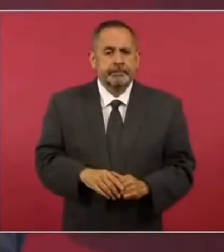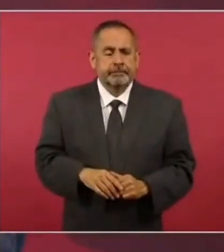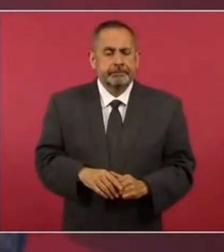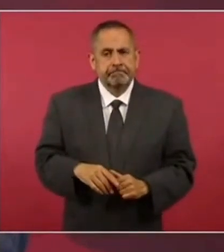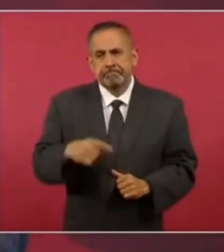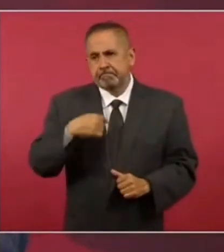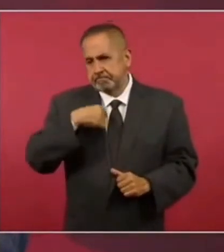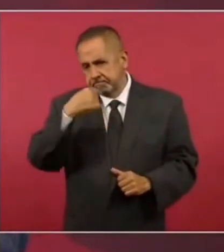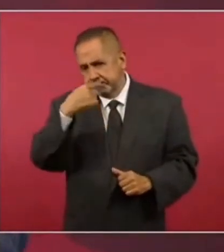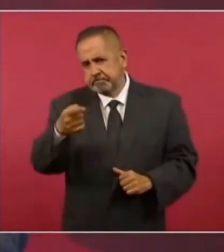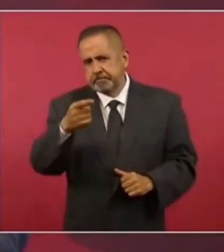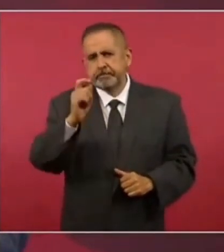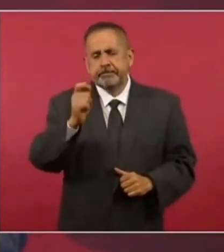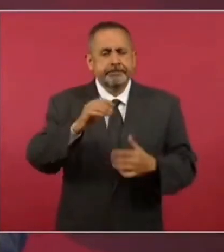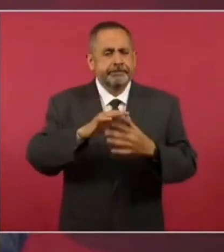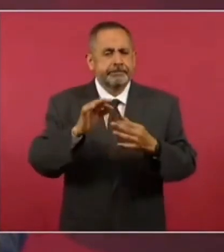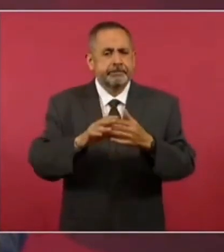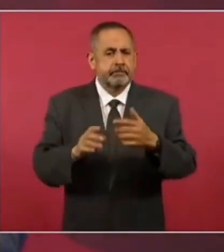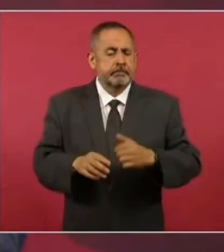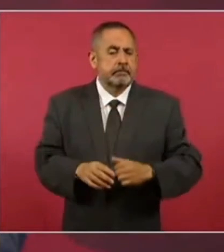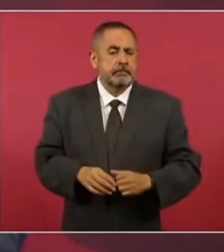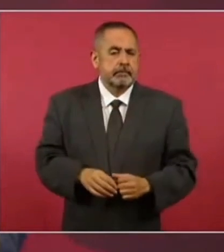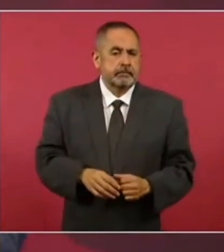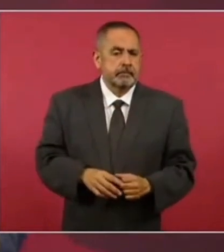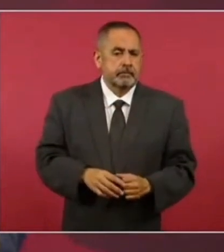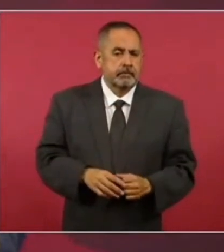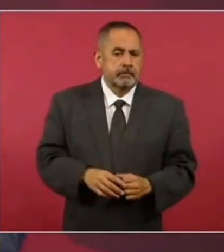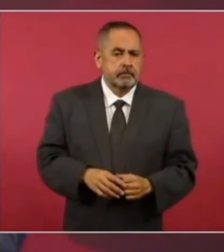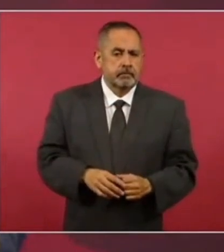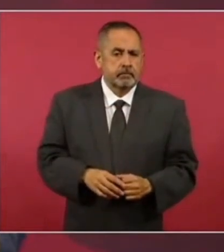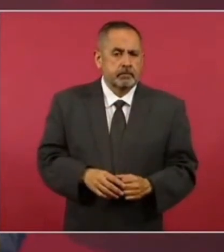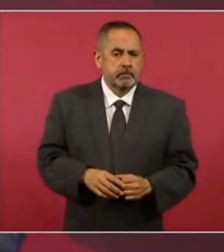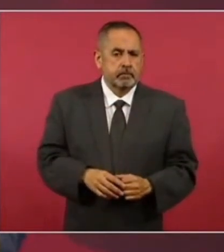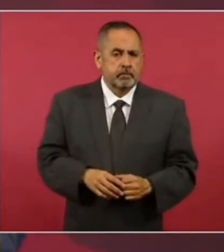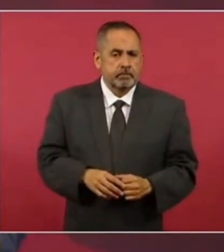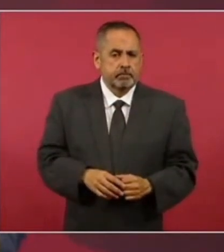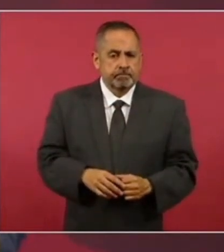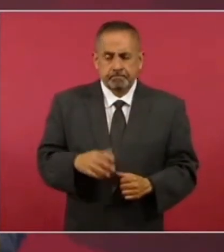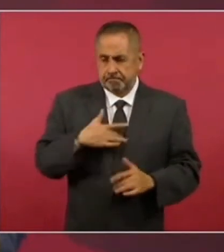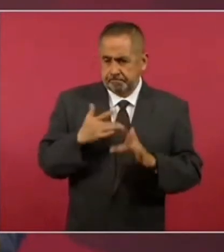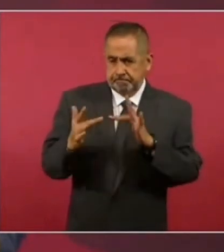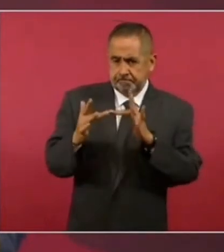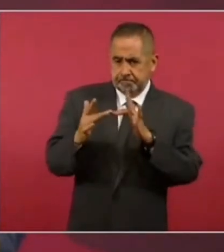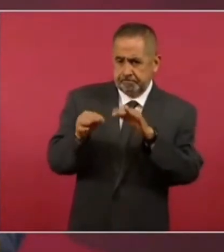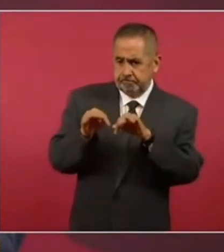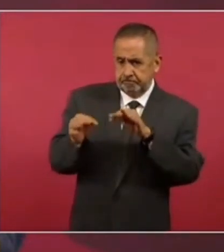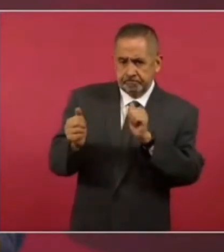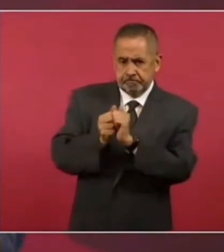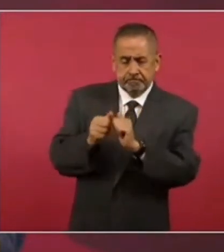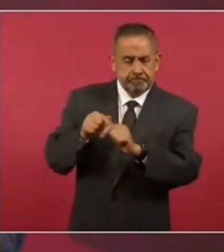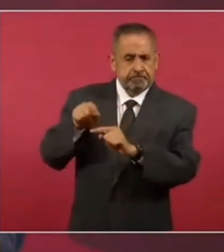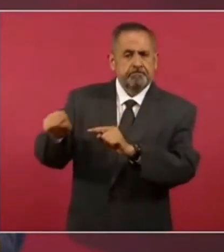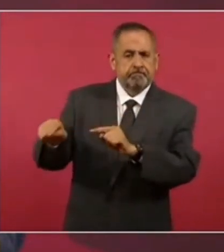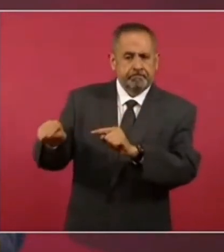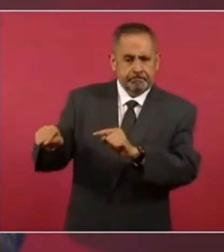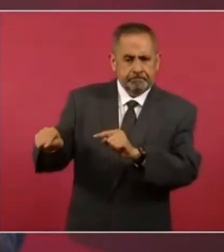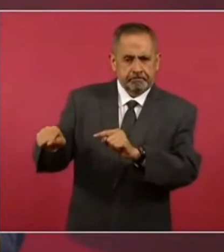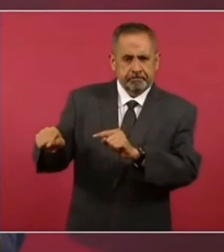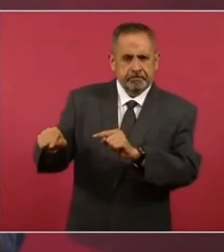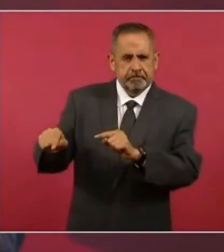con decirles que ahora que estamos trabajando en el